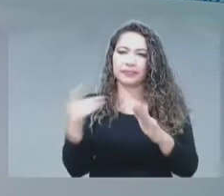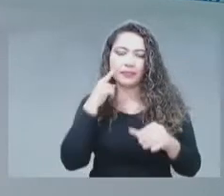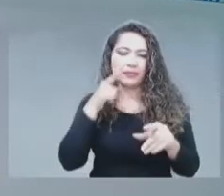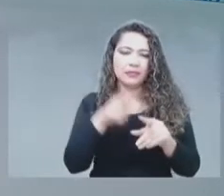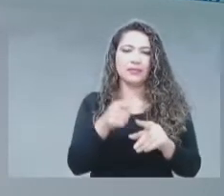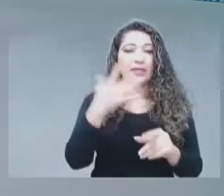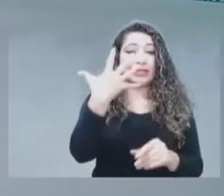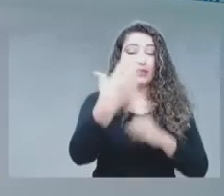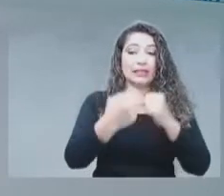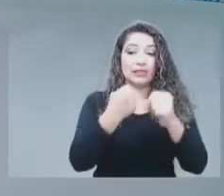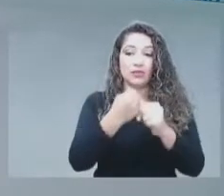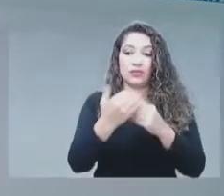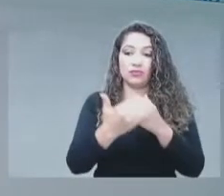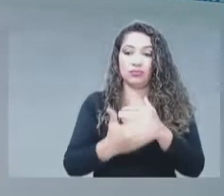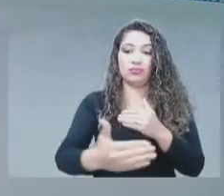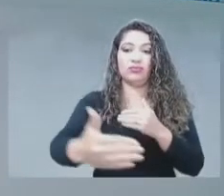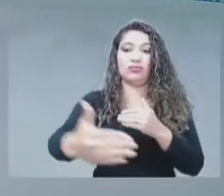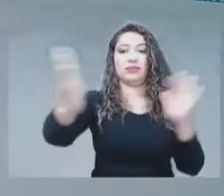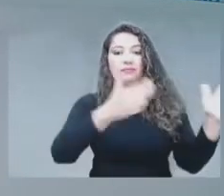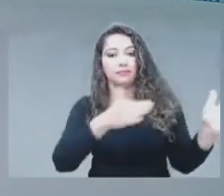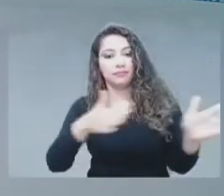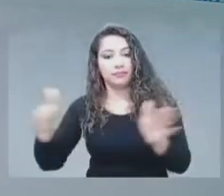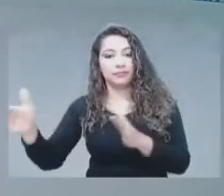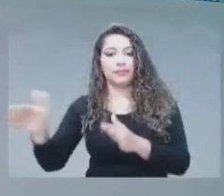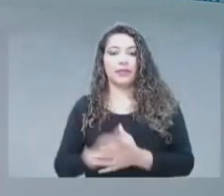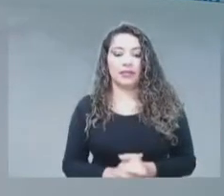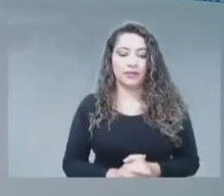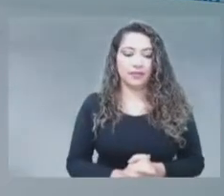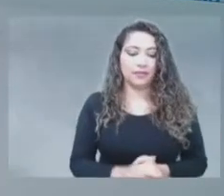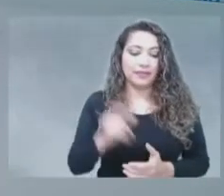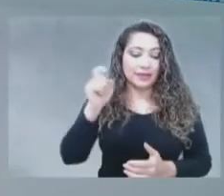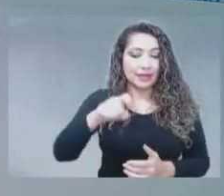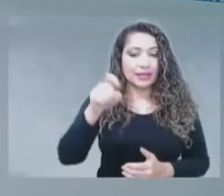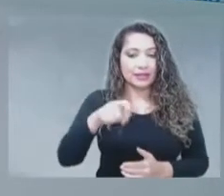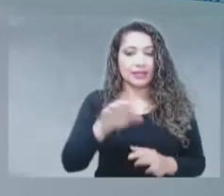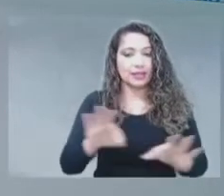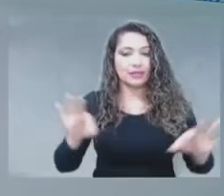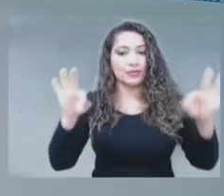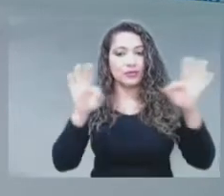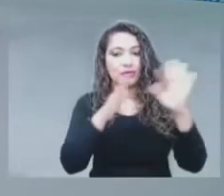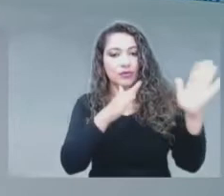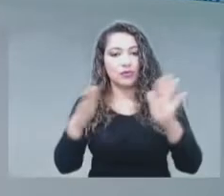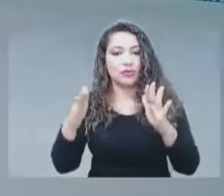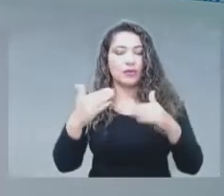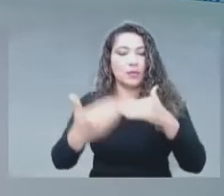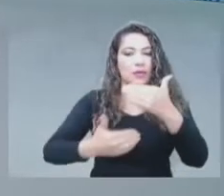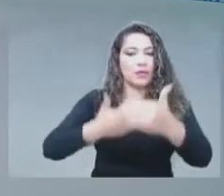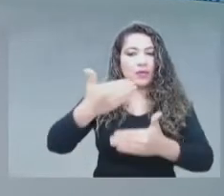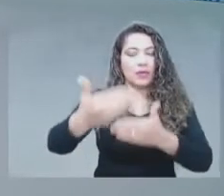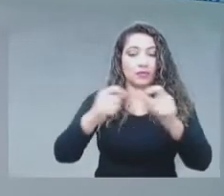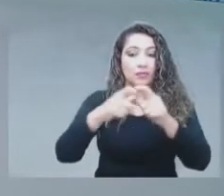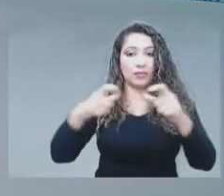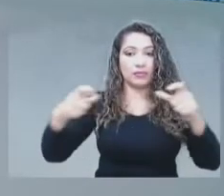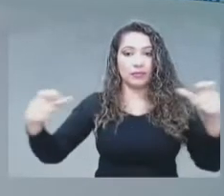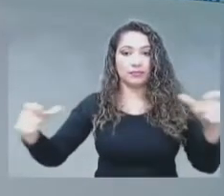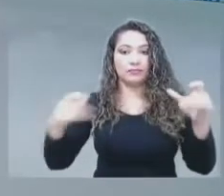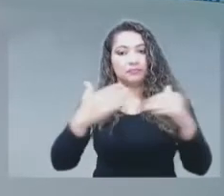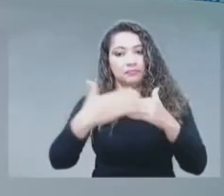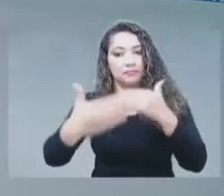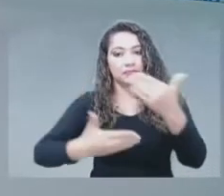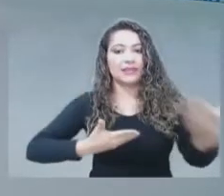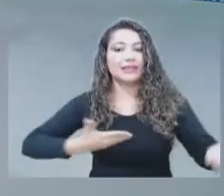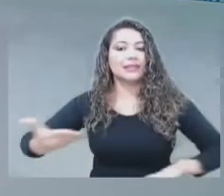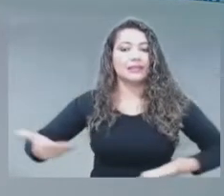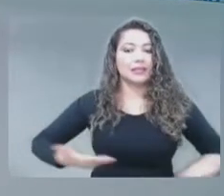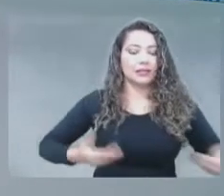porque el punto importante es que se necesita cada vez más espectro para los diferentes servicios. Los diferentes tipos de